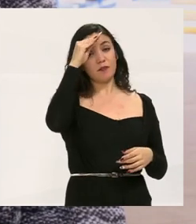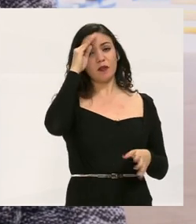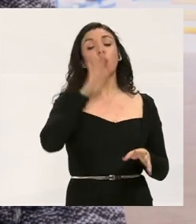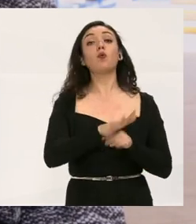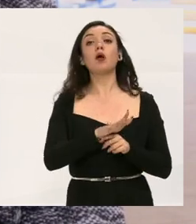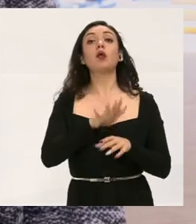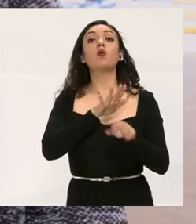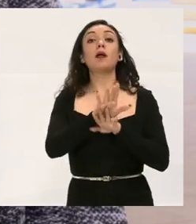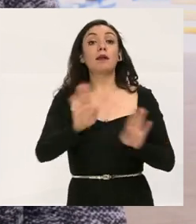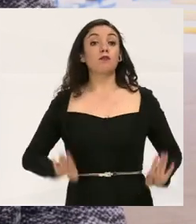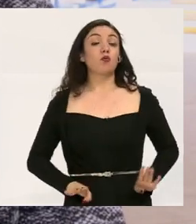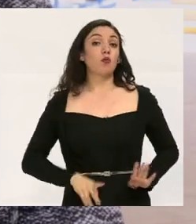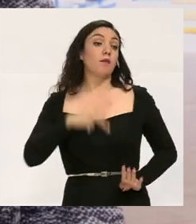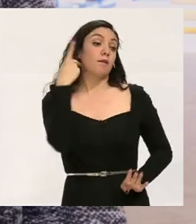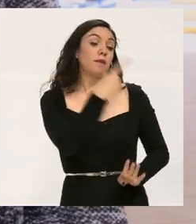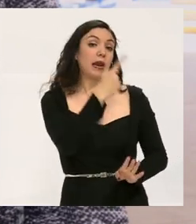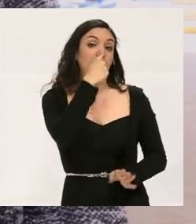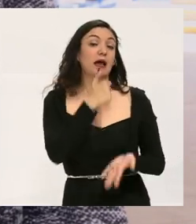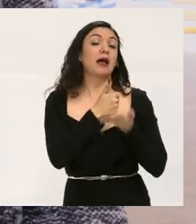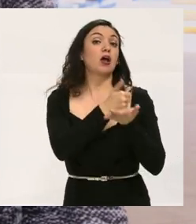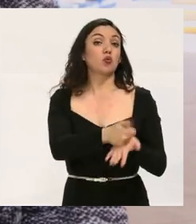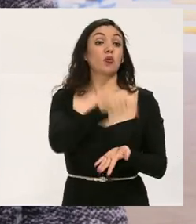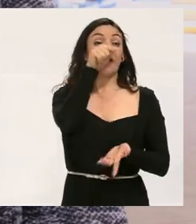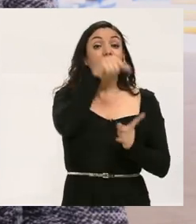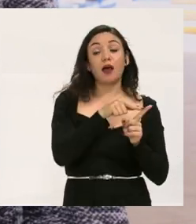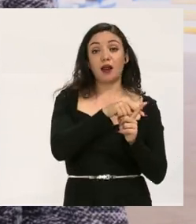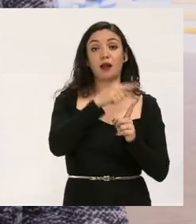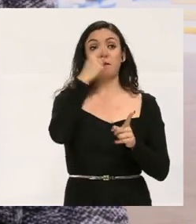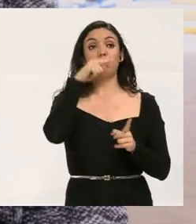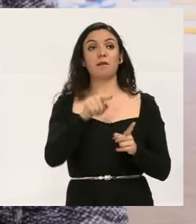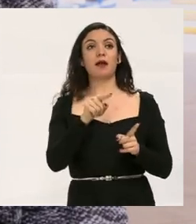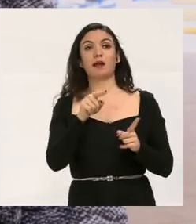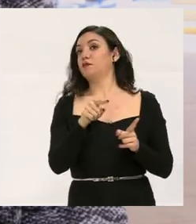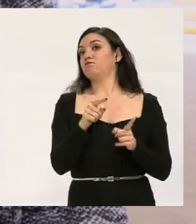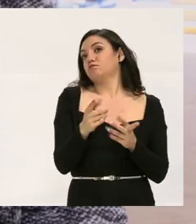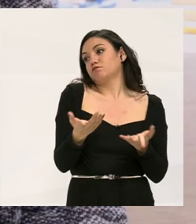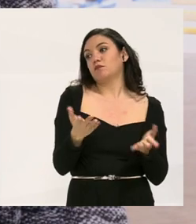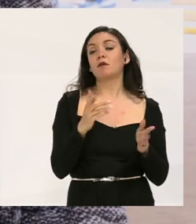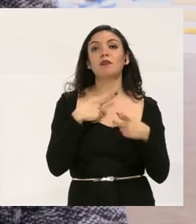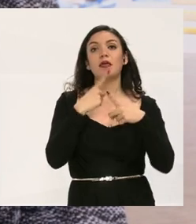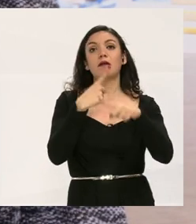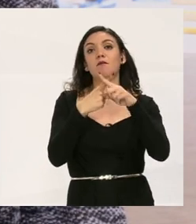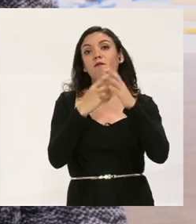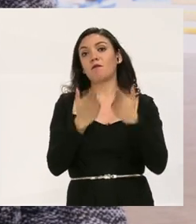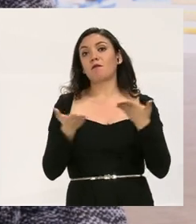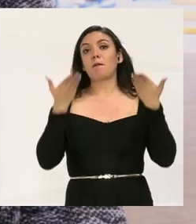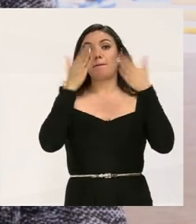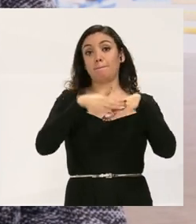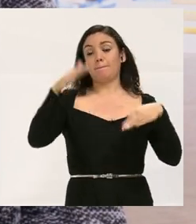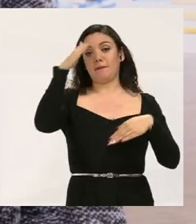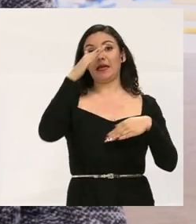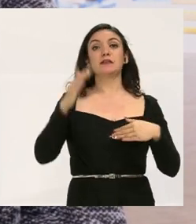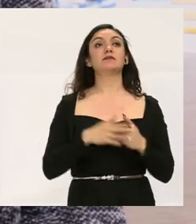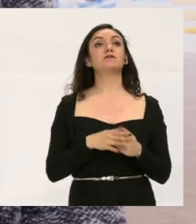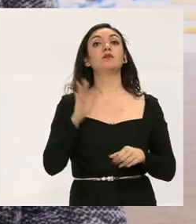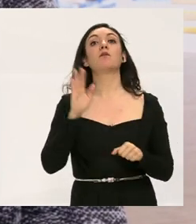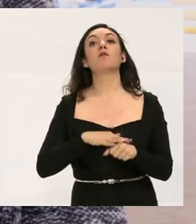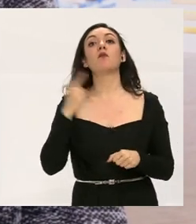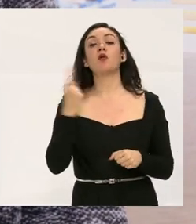Opciones, opciones, cuáles son las que le corresponden, las que le ayudan, las que le van a favorecer.